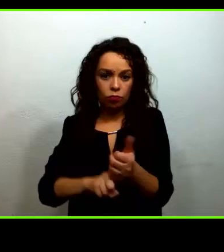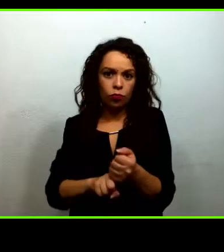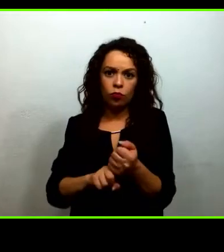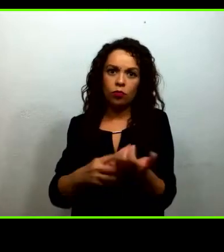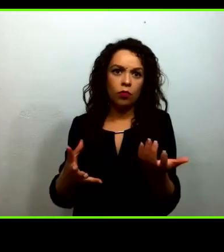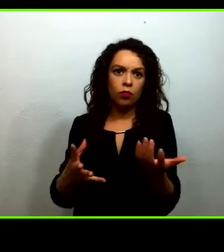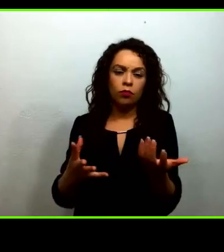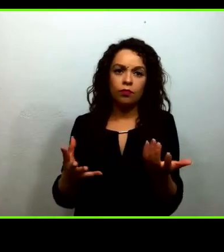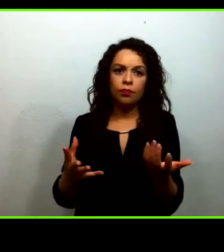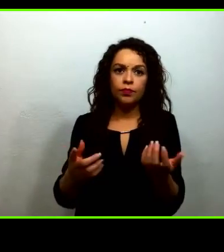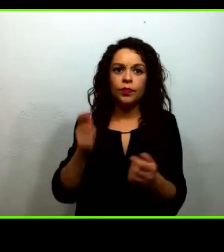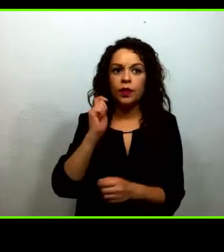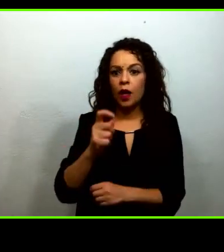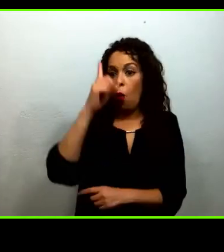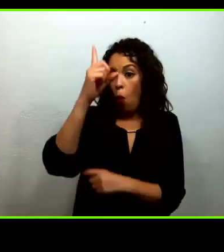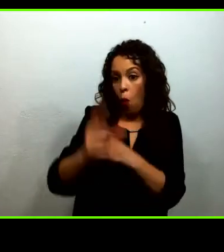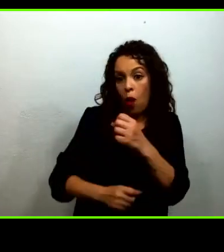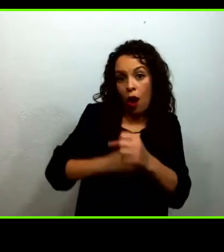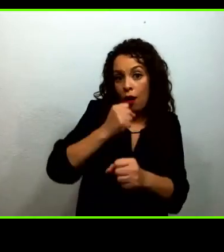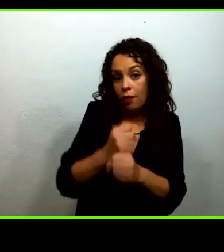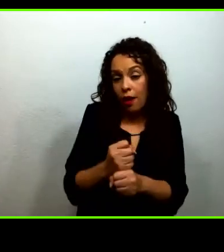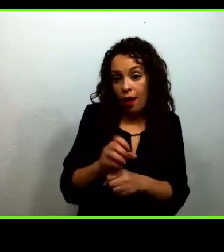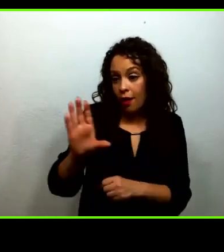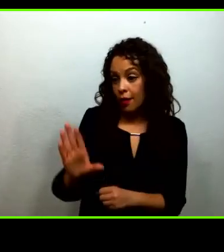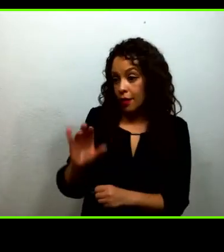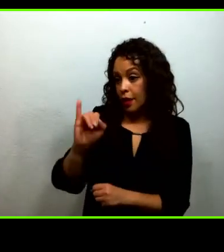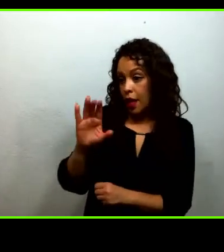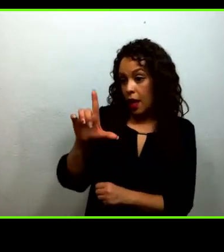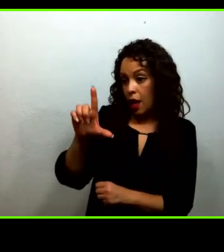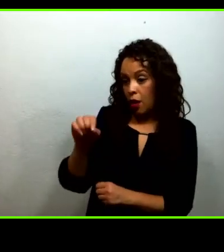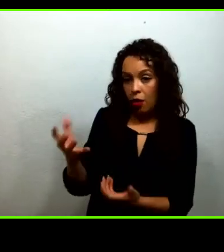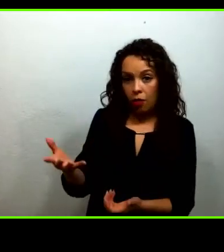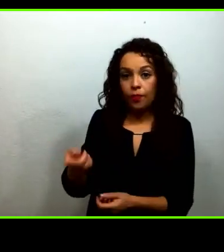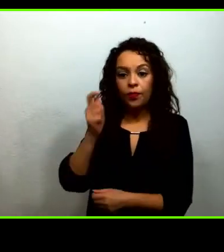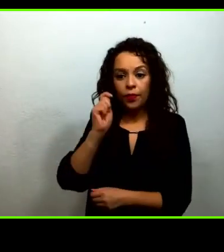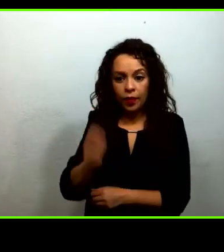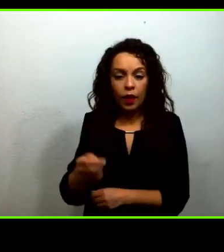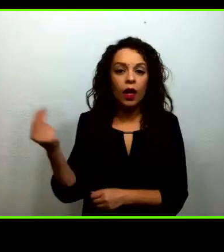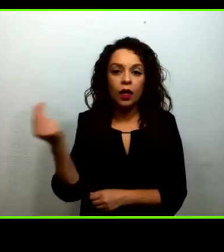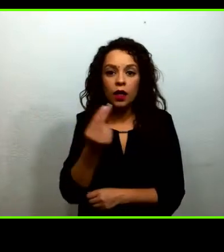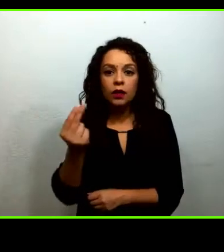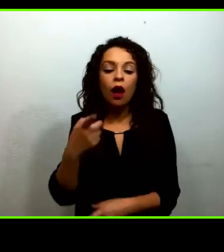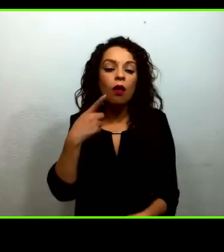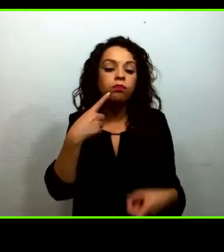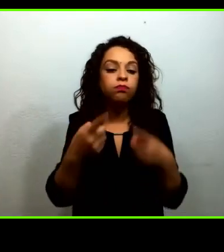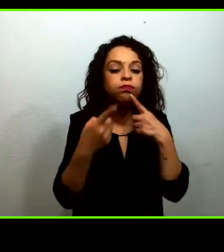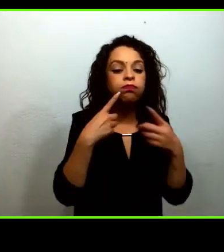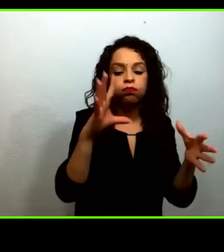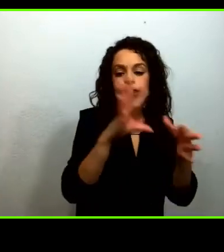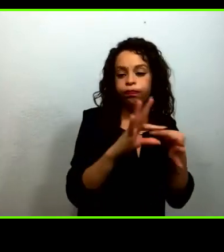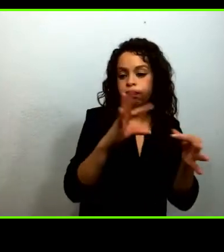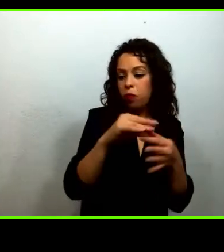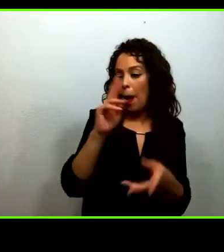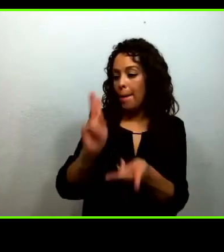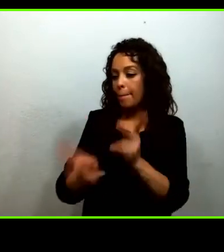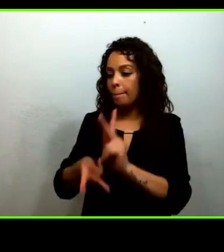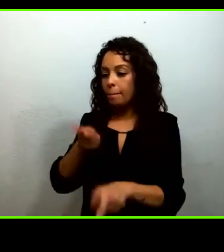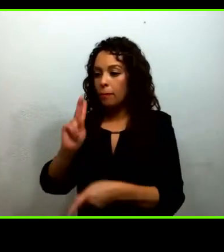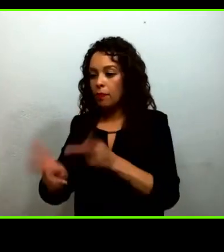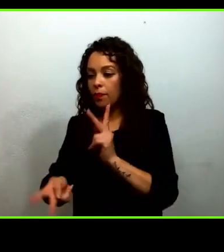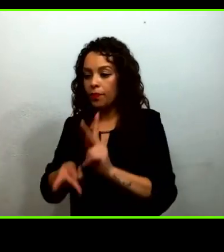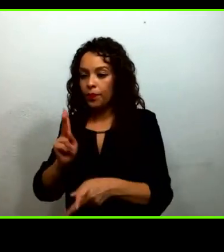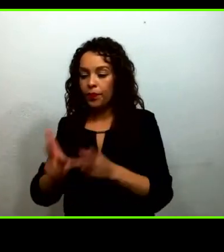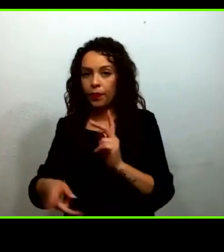que se encuentra, dialogar para poder dar cuenta de la comprensión de